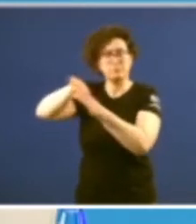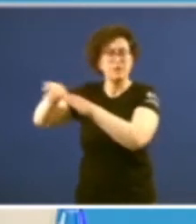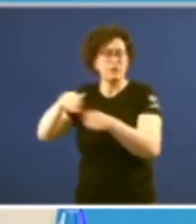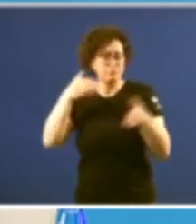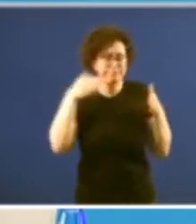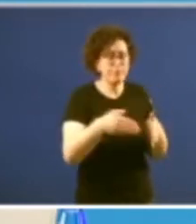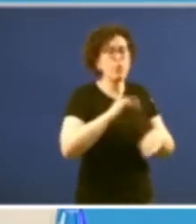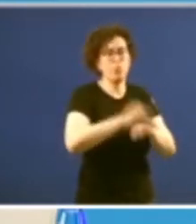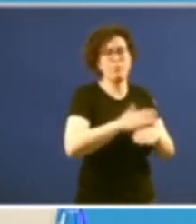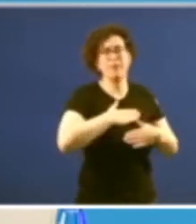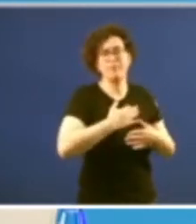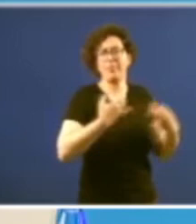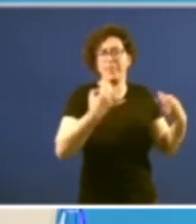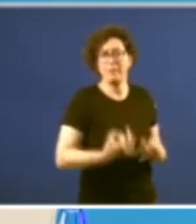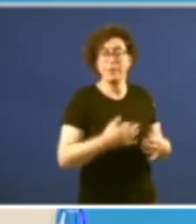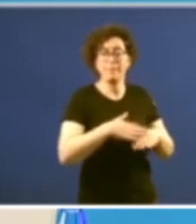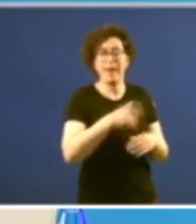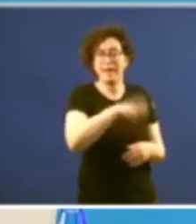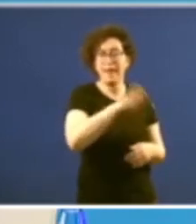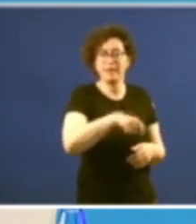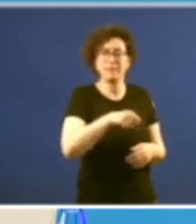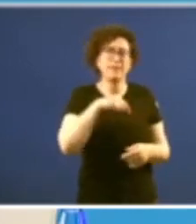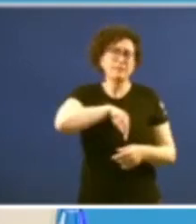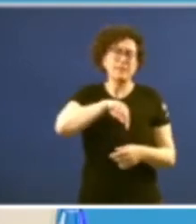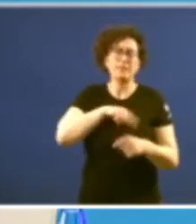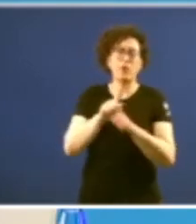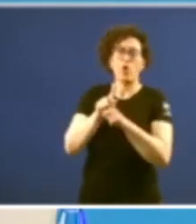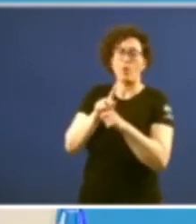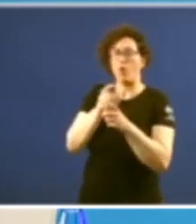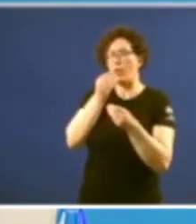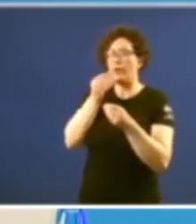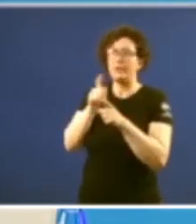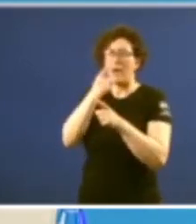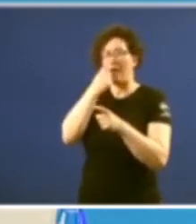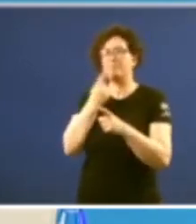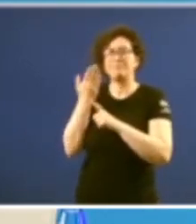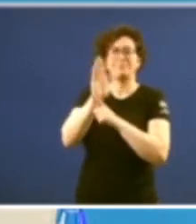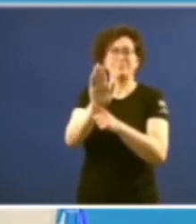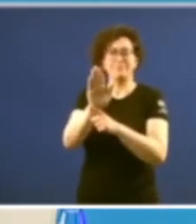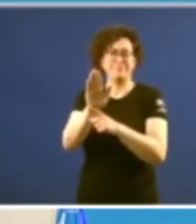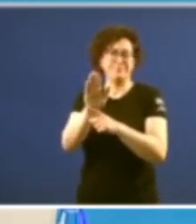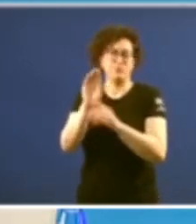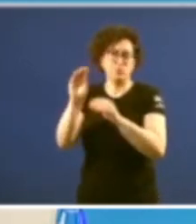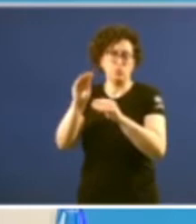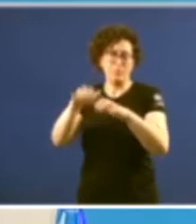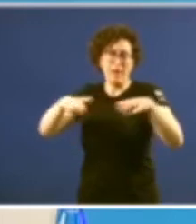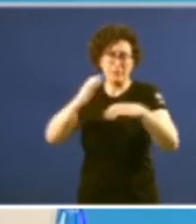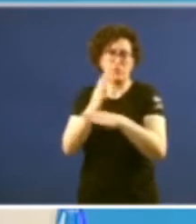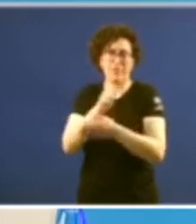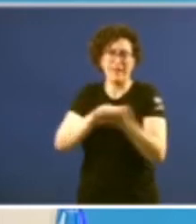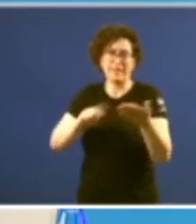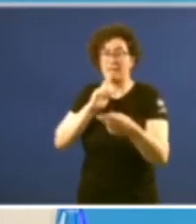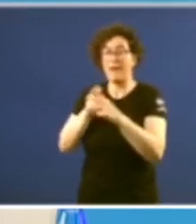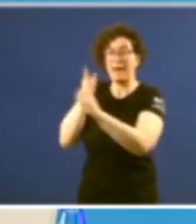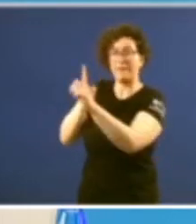logrando que la ciudadanía se sienta reflejada en el espejo del parlamento de Galicia en este momento pues un referente